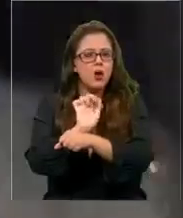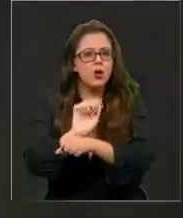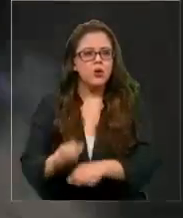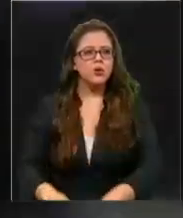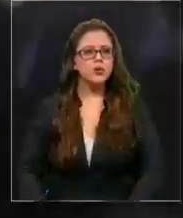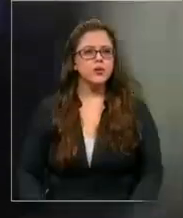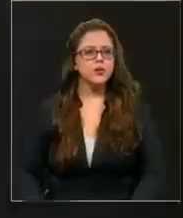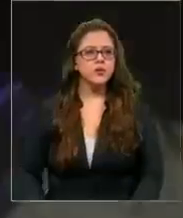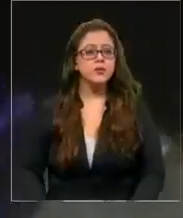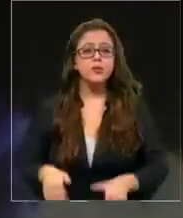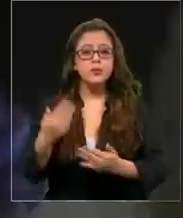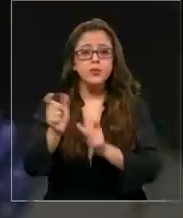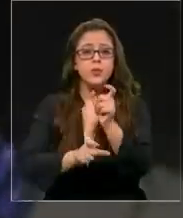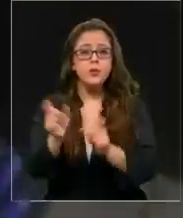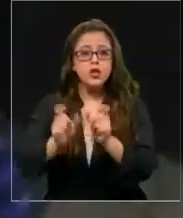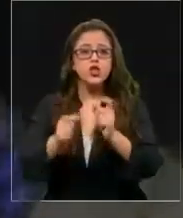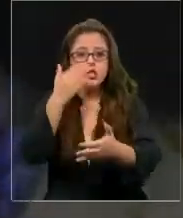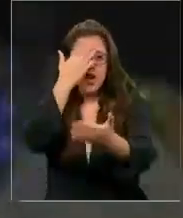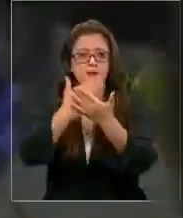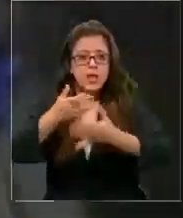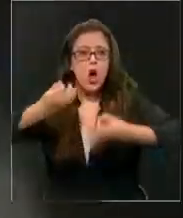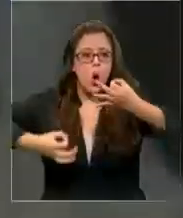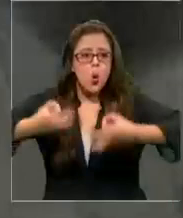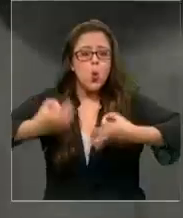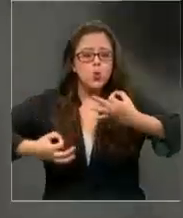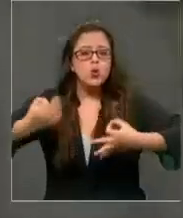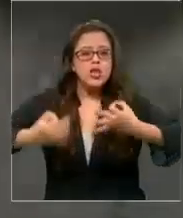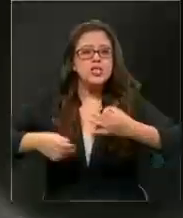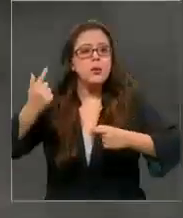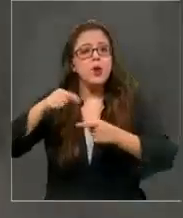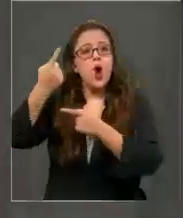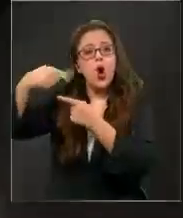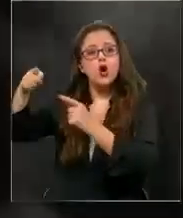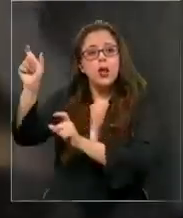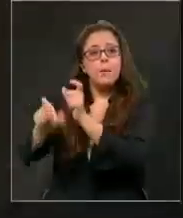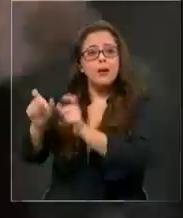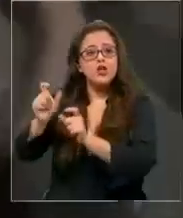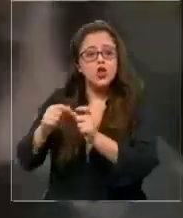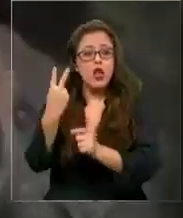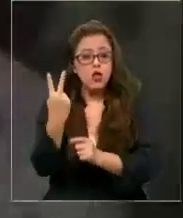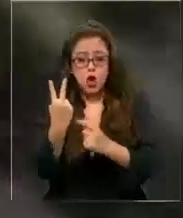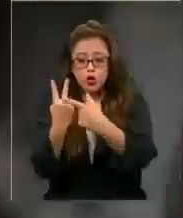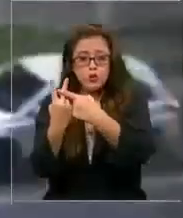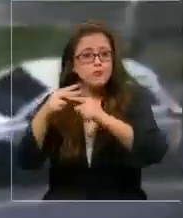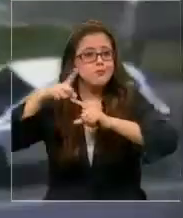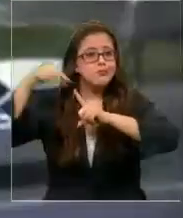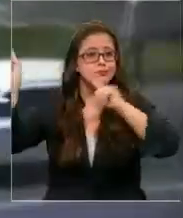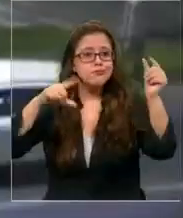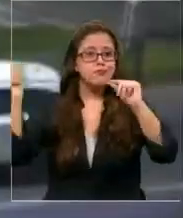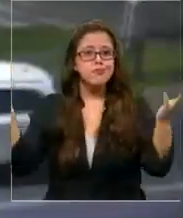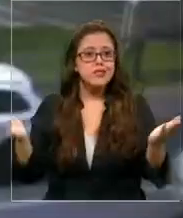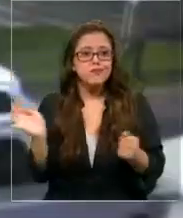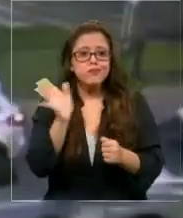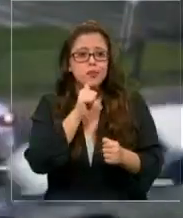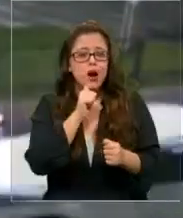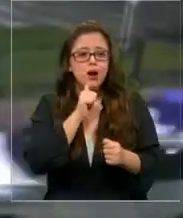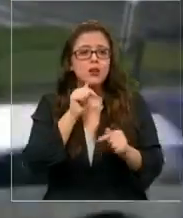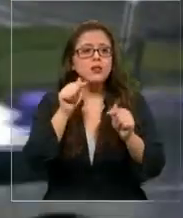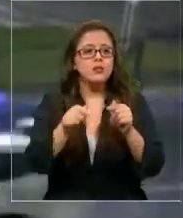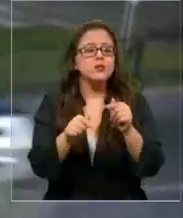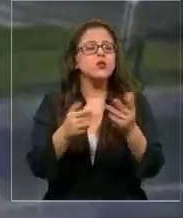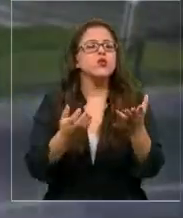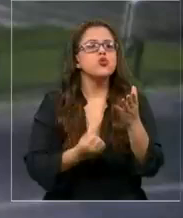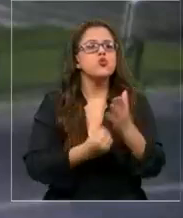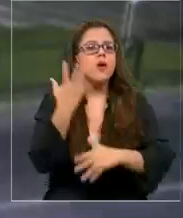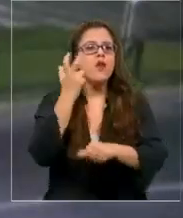Por lo pronto los ladrones se enfrentaron a la justicia mientras otros dos aún están prófugos en un nuevo hecho delictual en el sector oriente